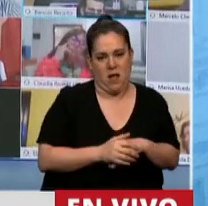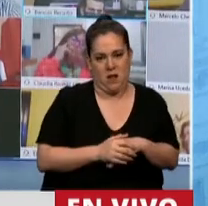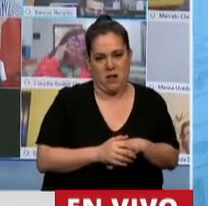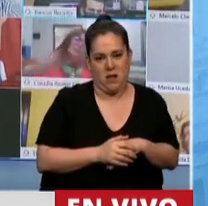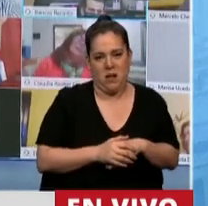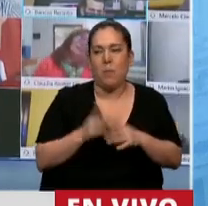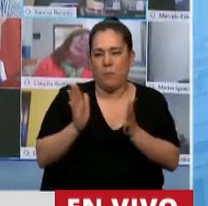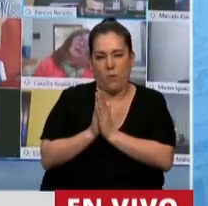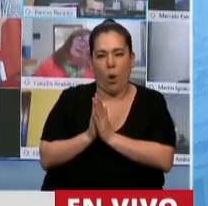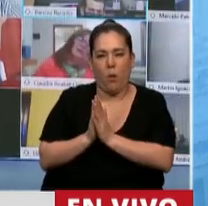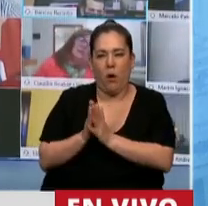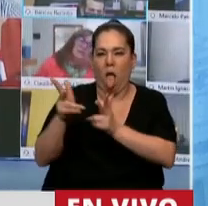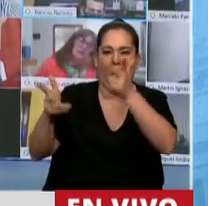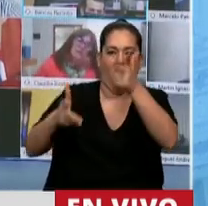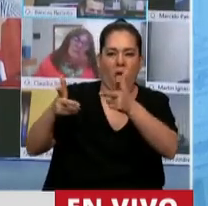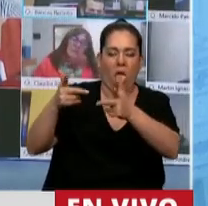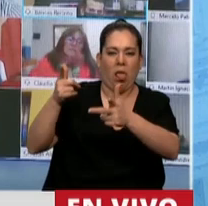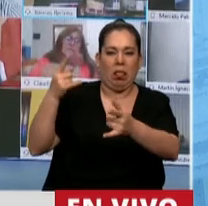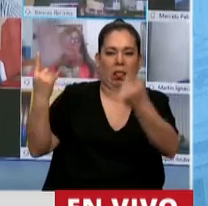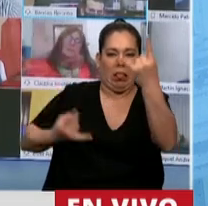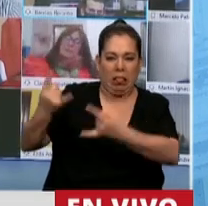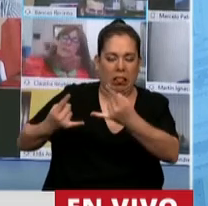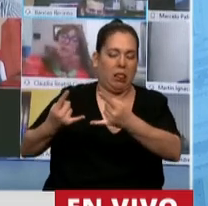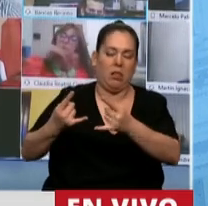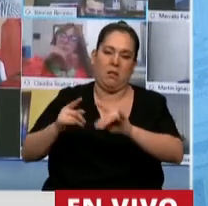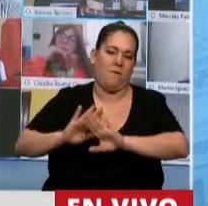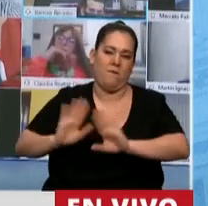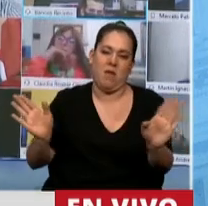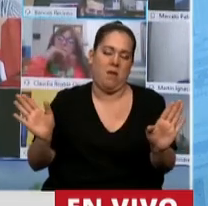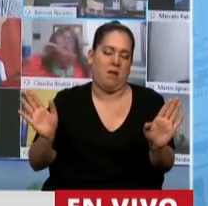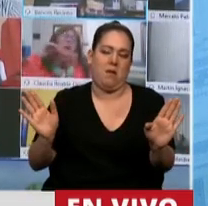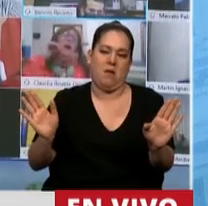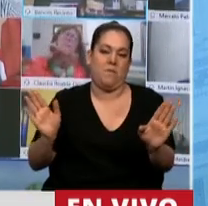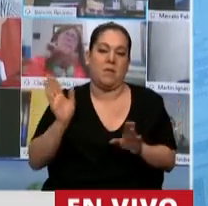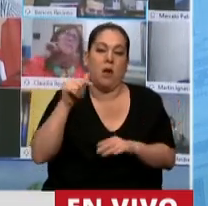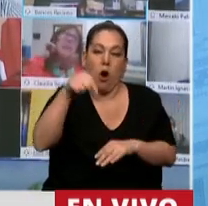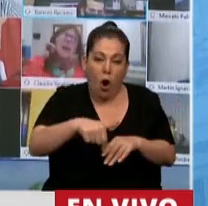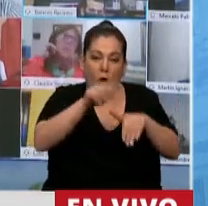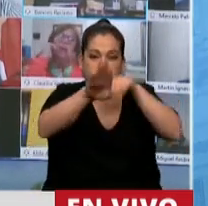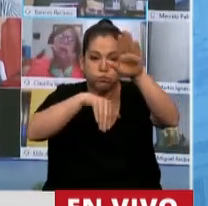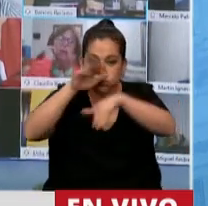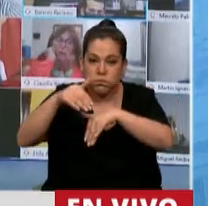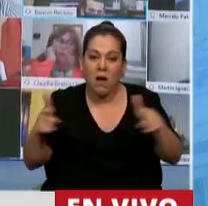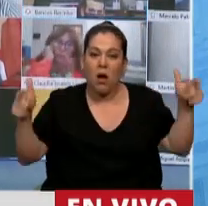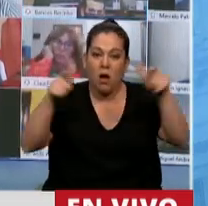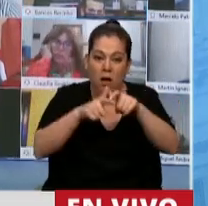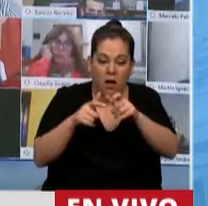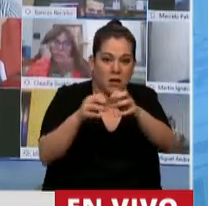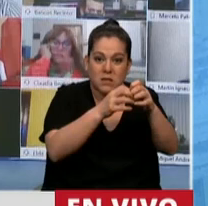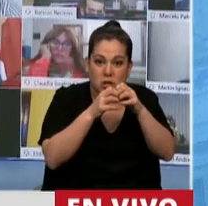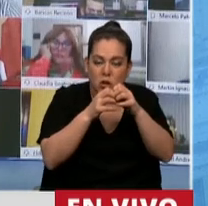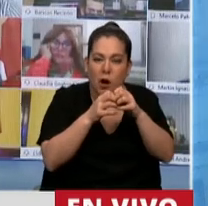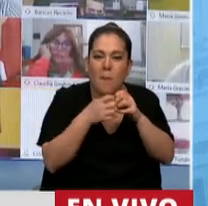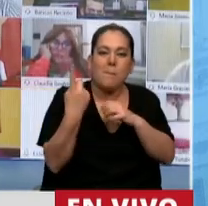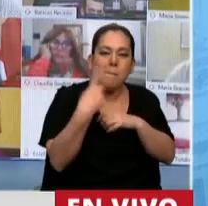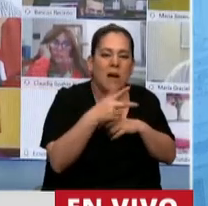la verdad, no le mientamos a la gente. Se convocó a una sesión de Cámara sin haber